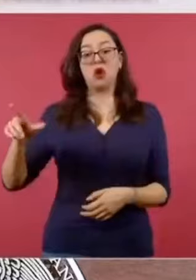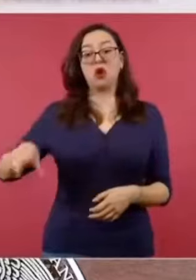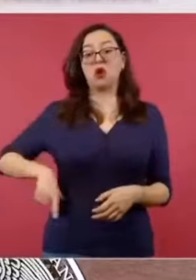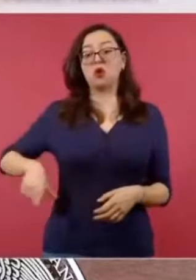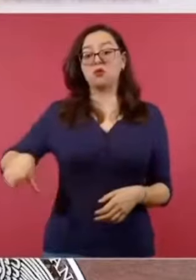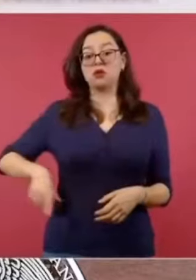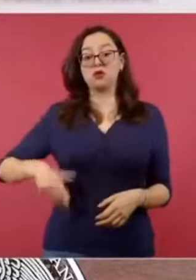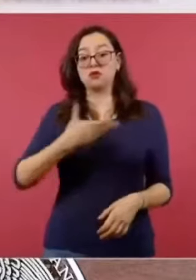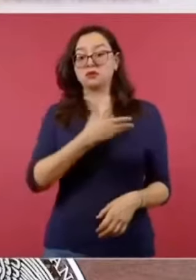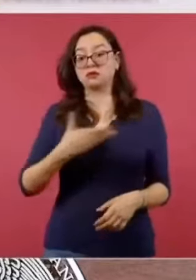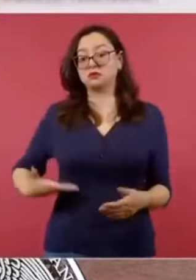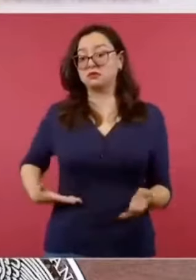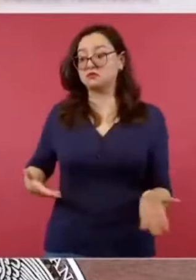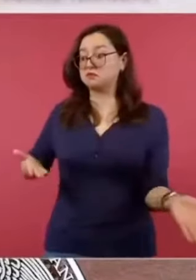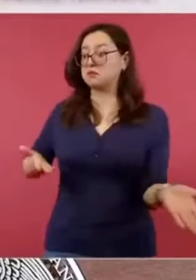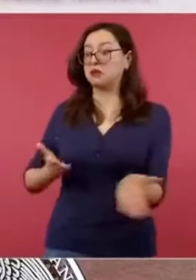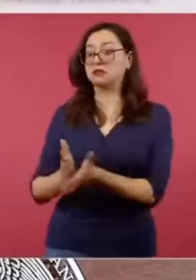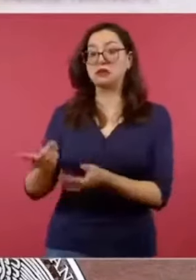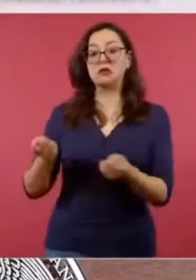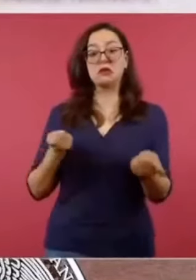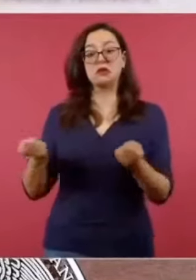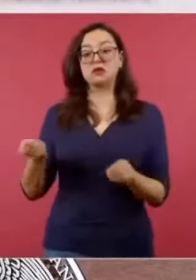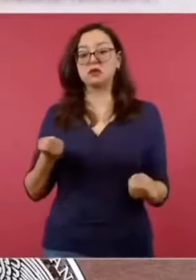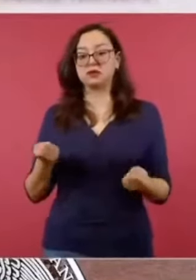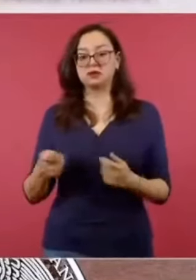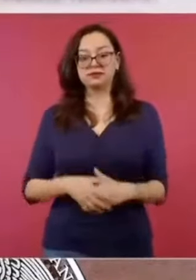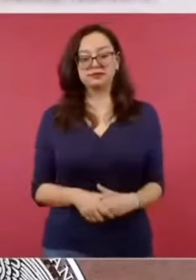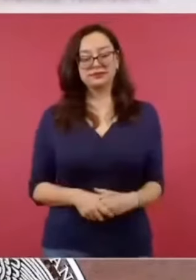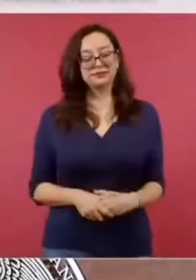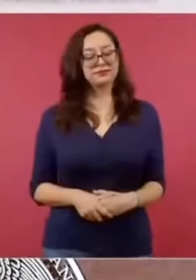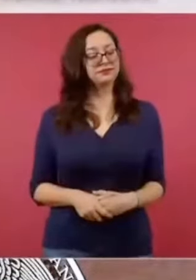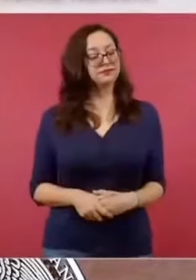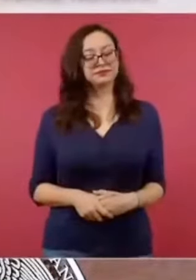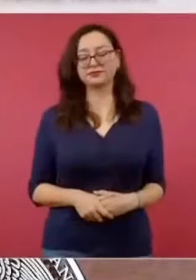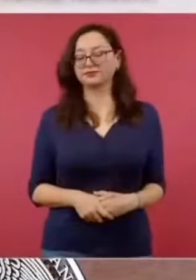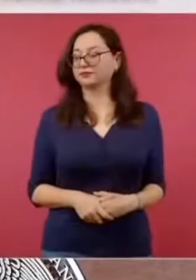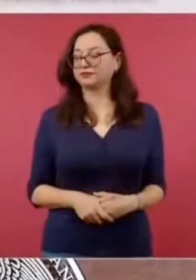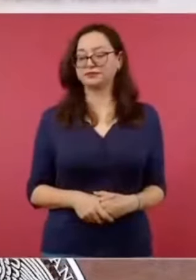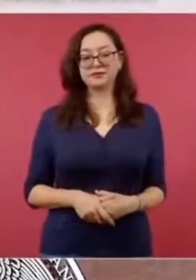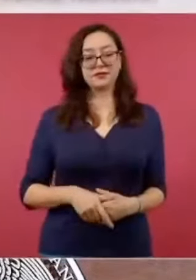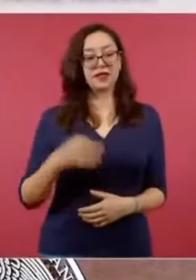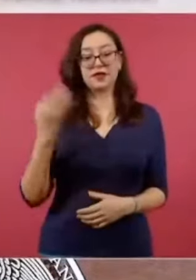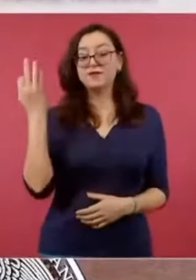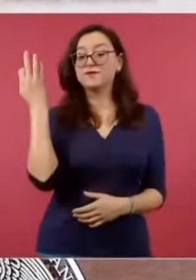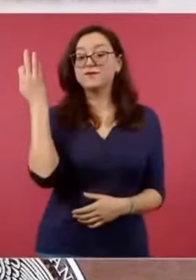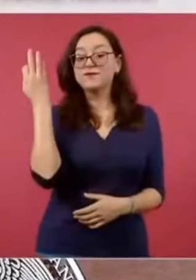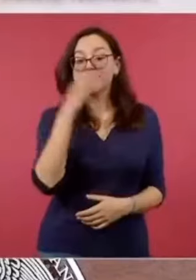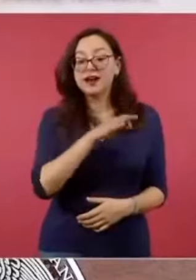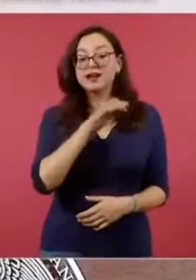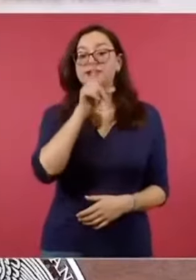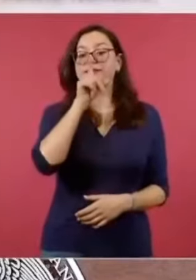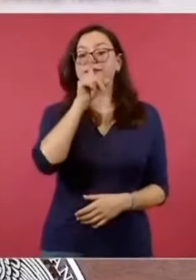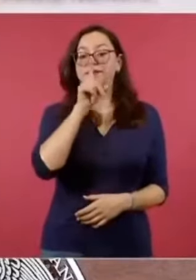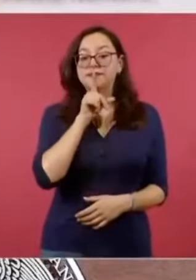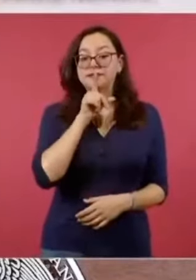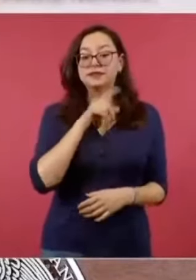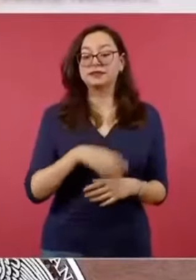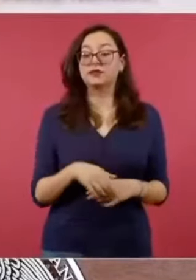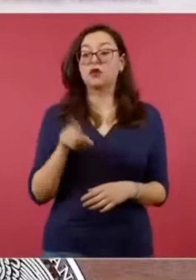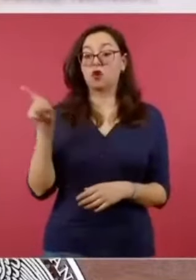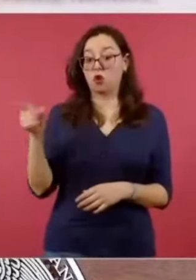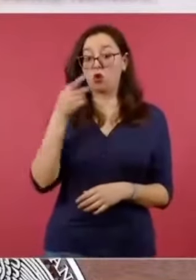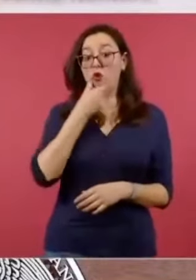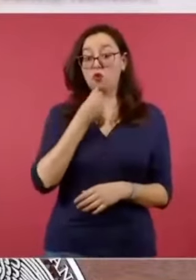autoritarismo. Eso dijo. Todo esto es falso, lo desmentimos. Luis María Aguilar Morales es el ministro